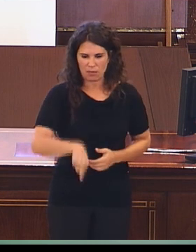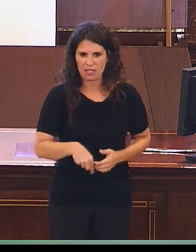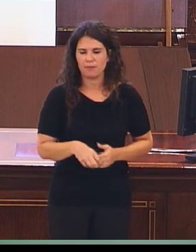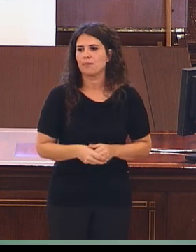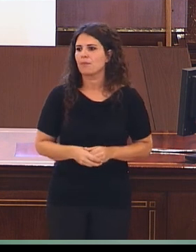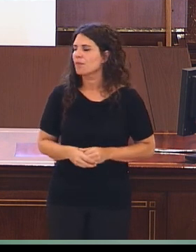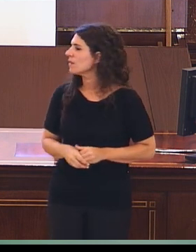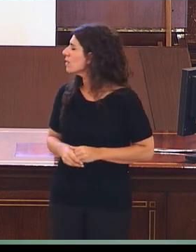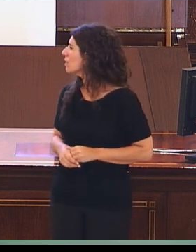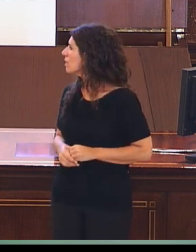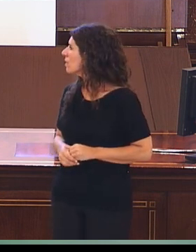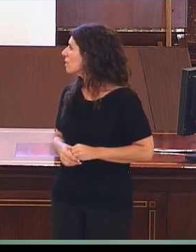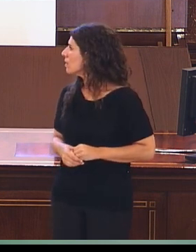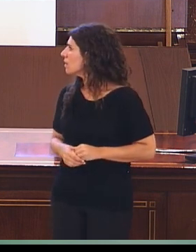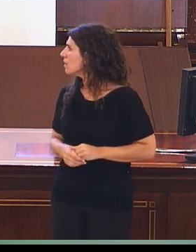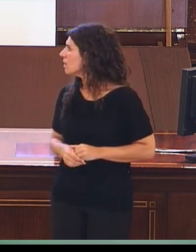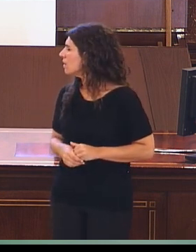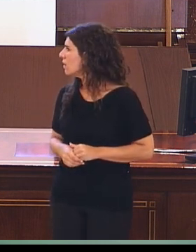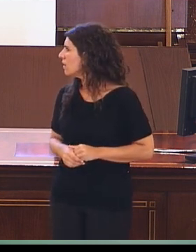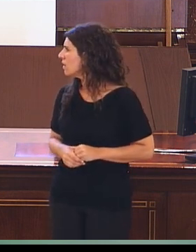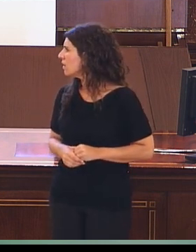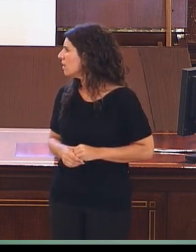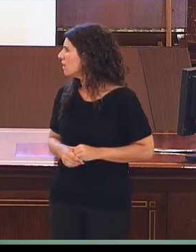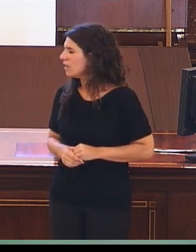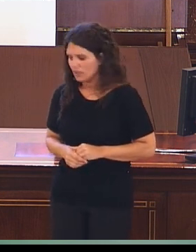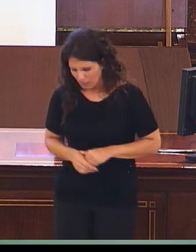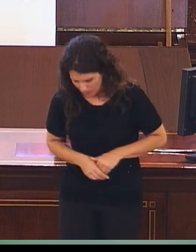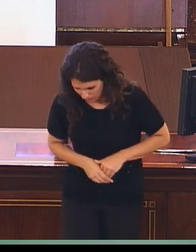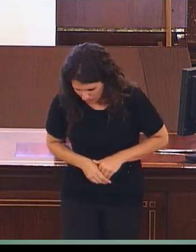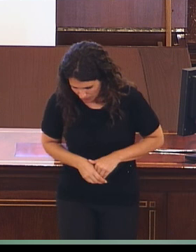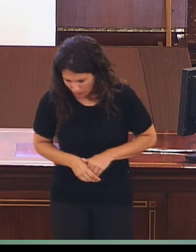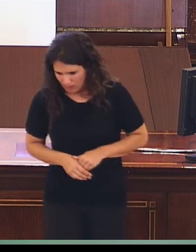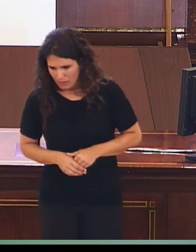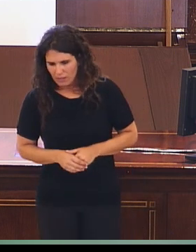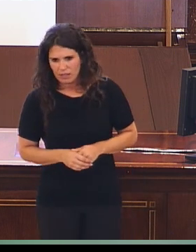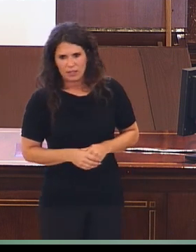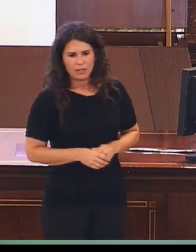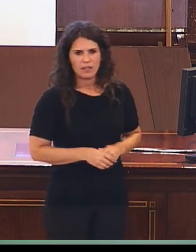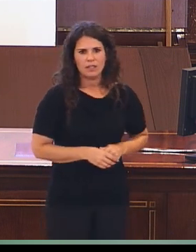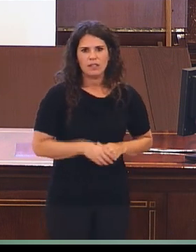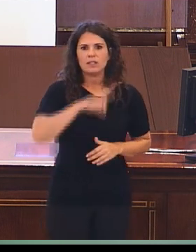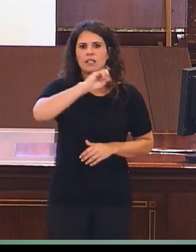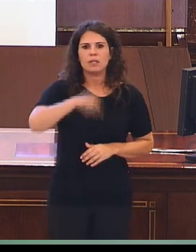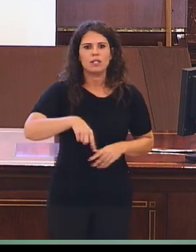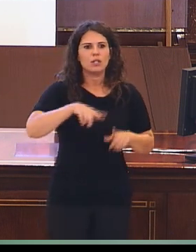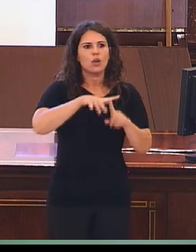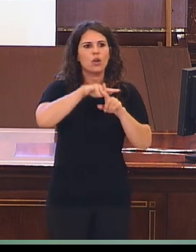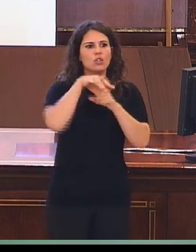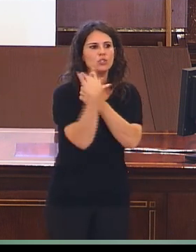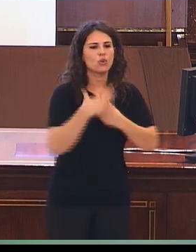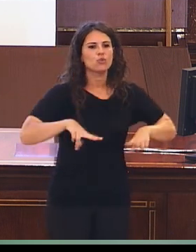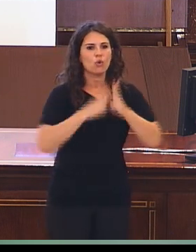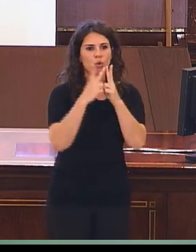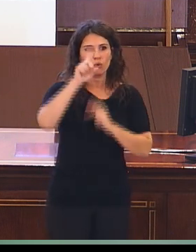Muy poquitos estudios van dirigidos a cómo afecta la lengua de signos al contexto sociocultural de las personas sordas.